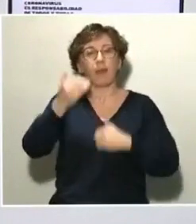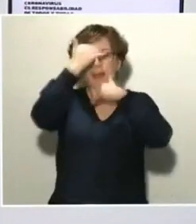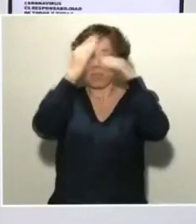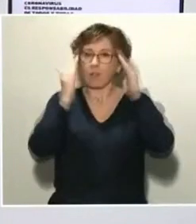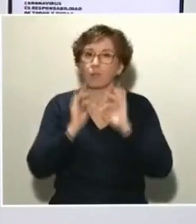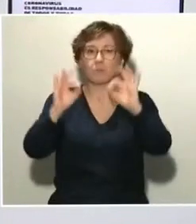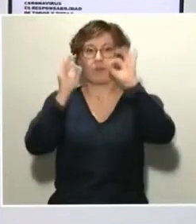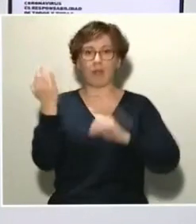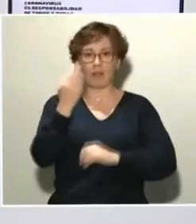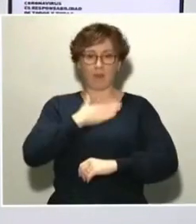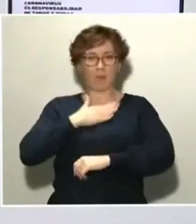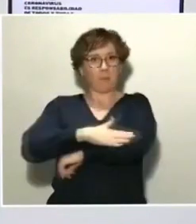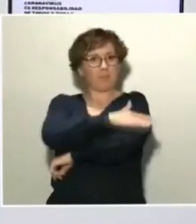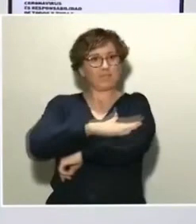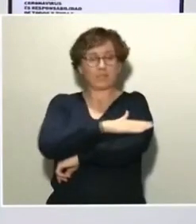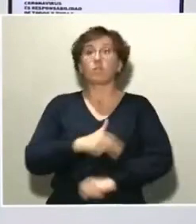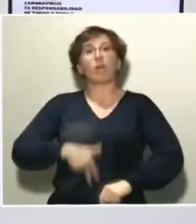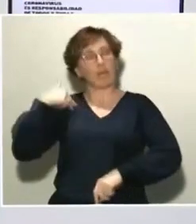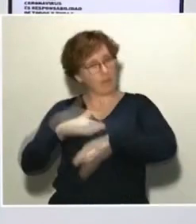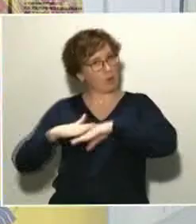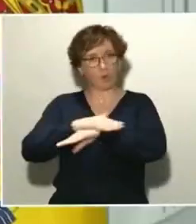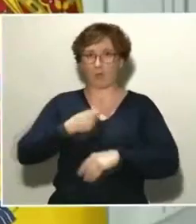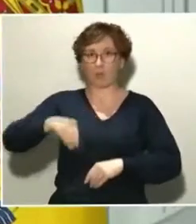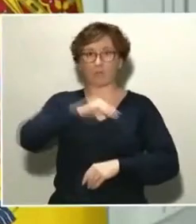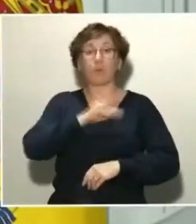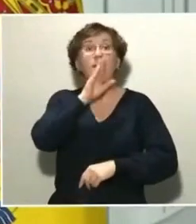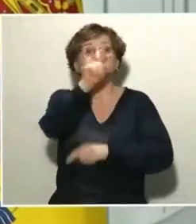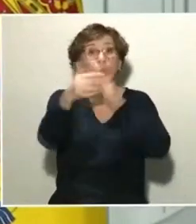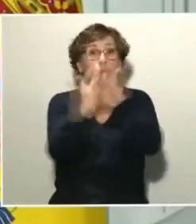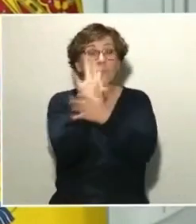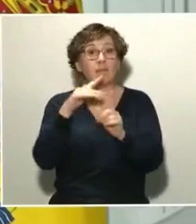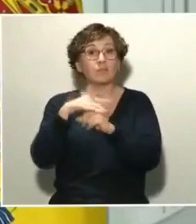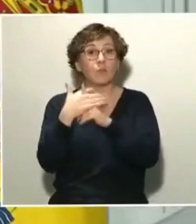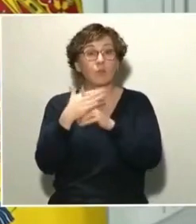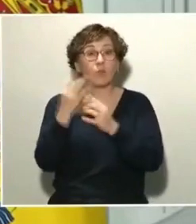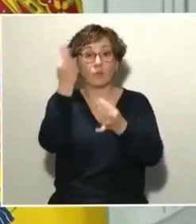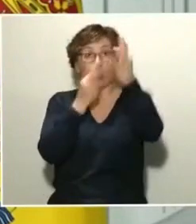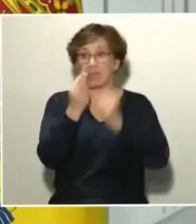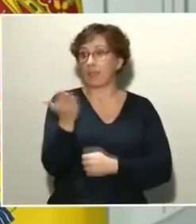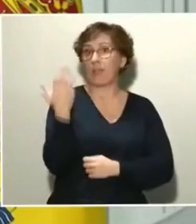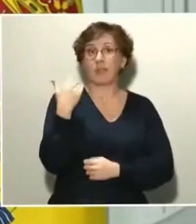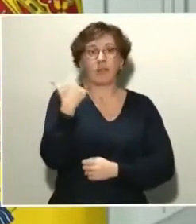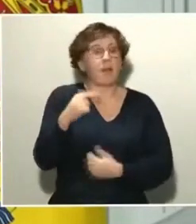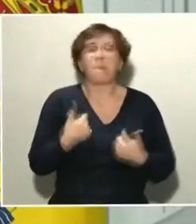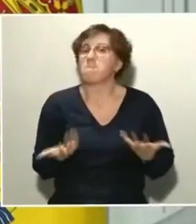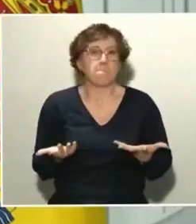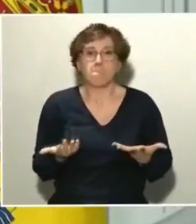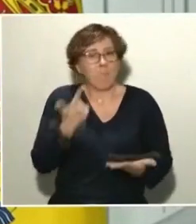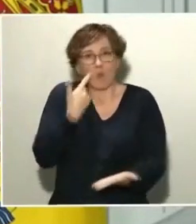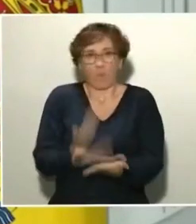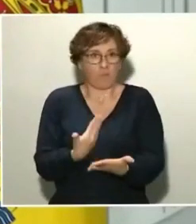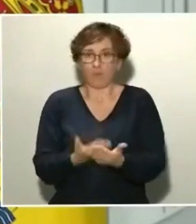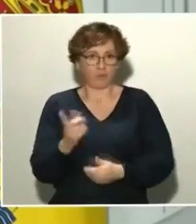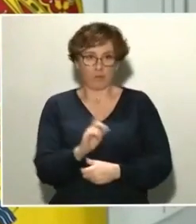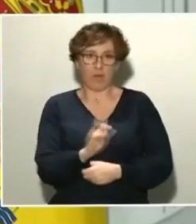Ministerio y del Gobierno de España. Y, caso concreto que me mencionan, no me constaba. Ya he anticipado también que estamos